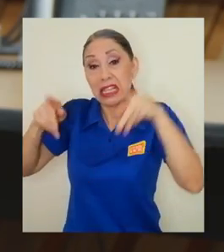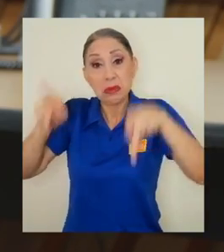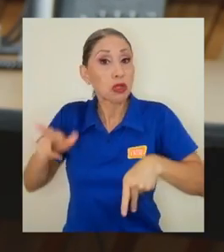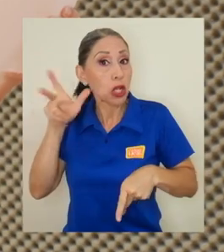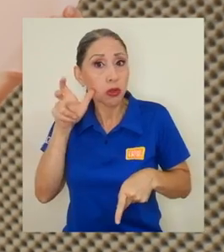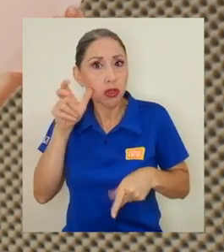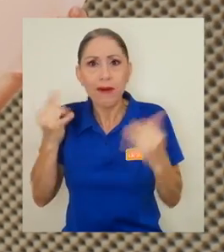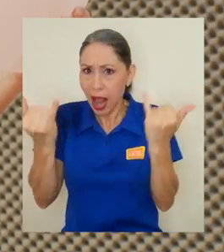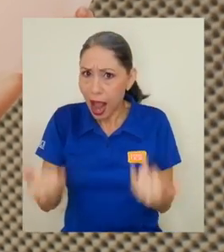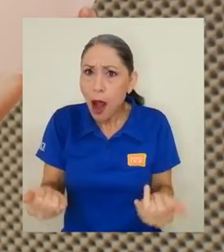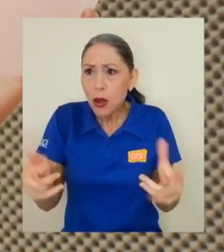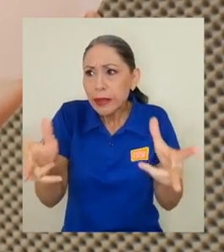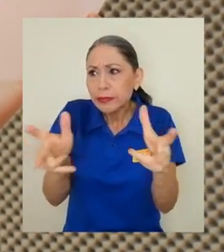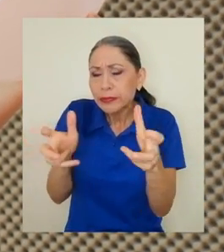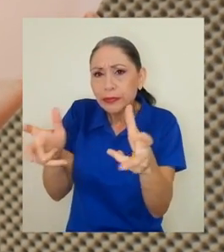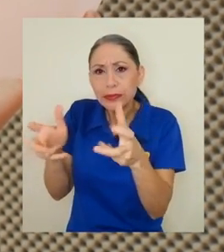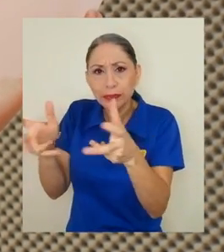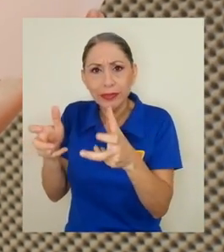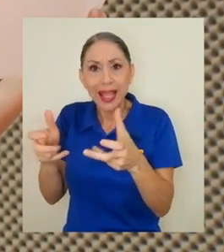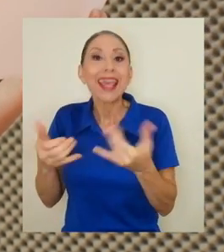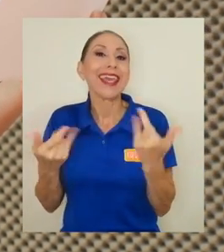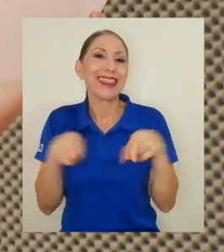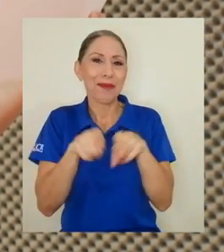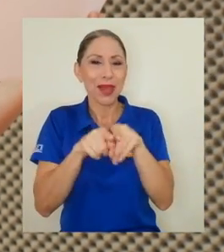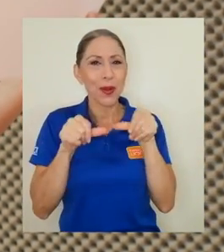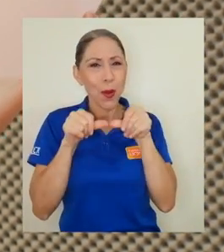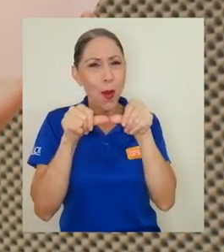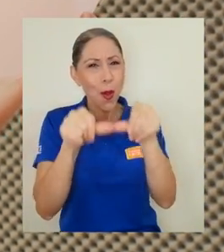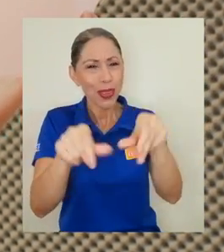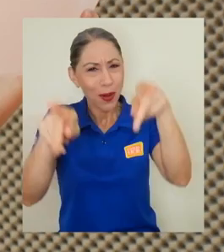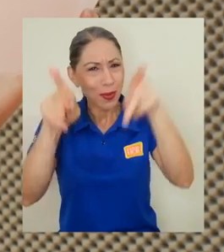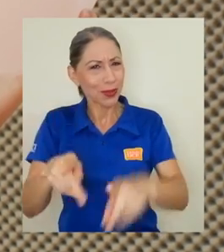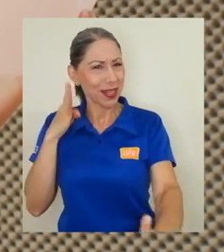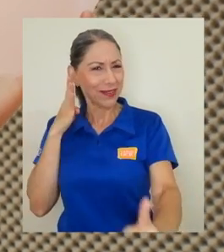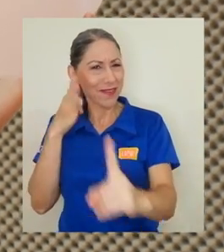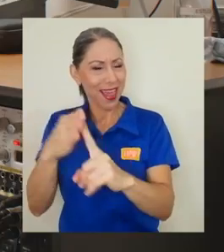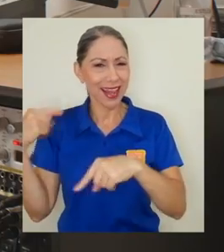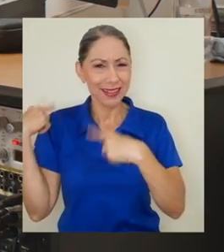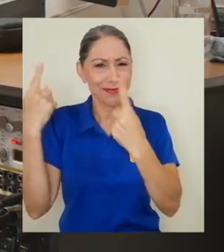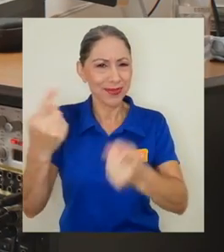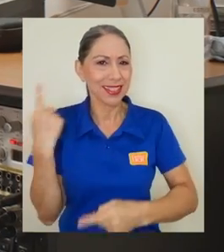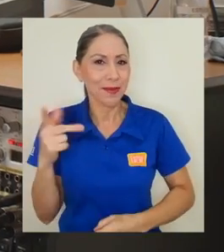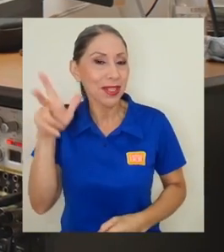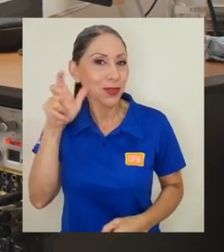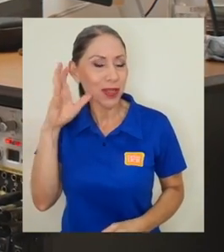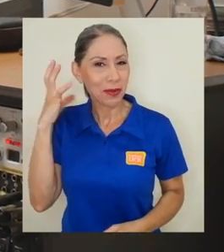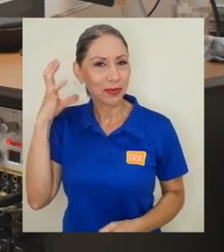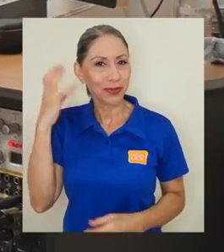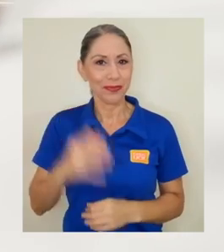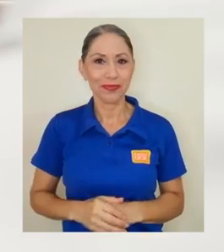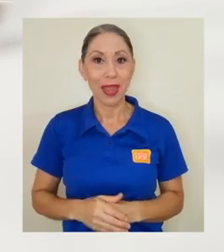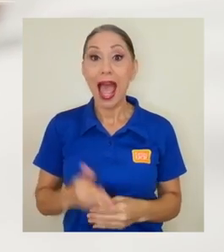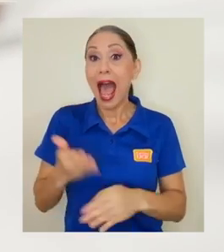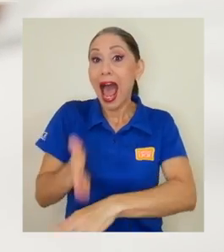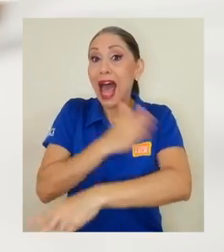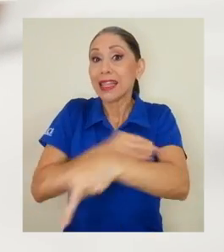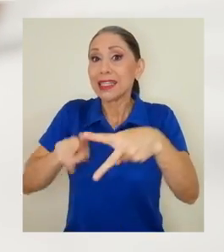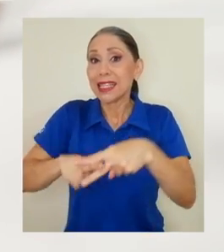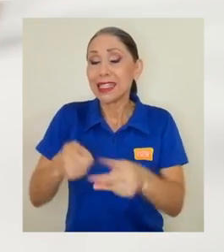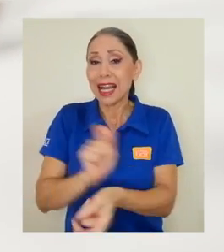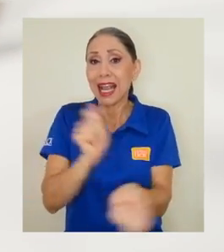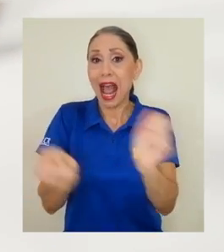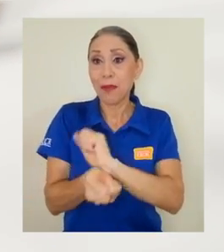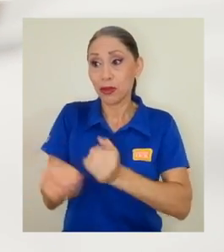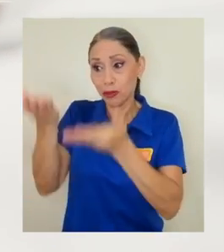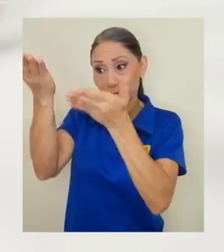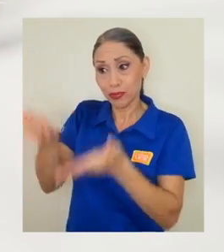estaban escuchando y por supuesto mantener a los oyentes que han sido tan fieles durante todo este tiempo. Antes de iniciar con cambios, la nueva directora se ha